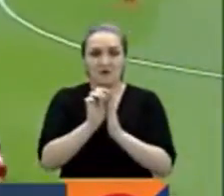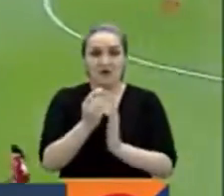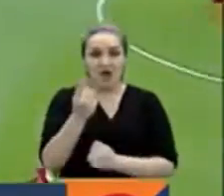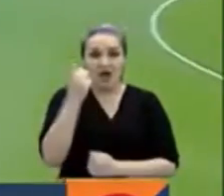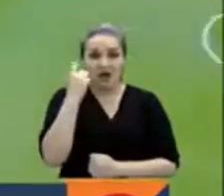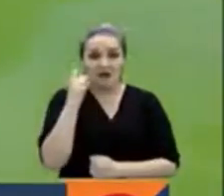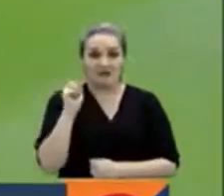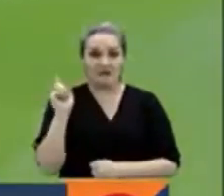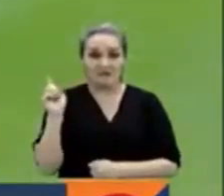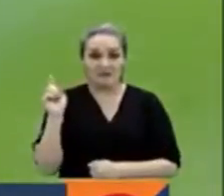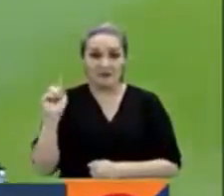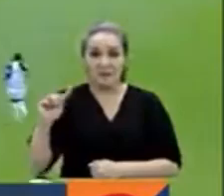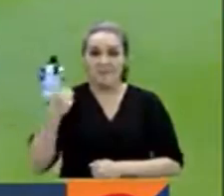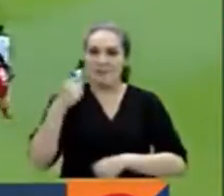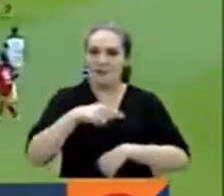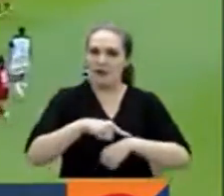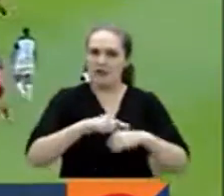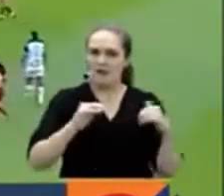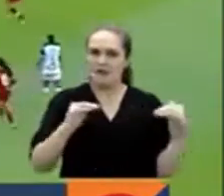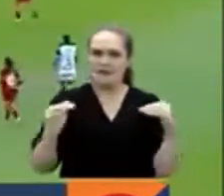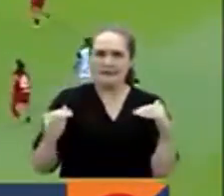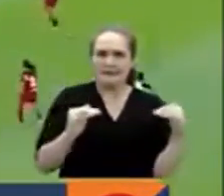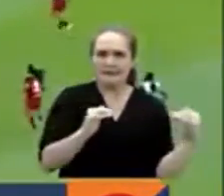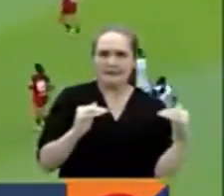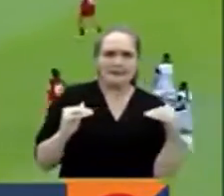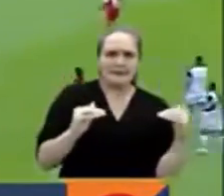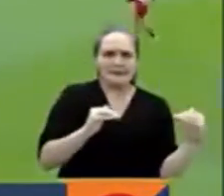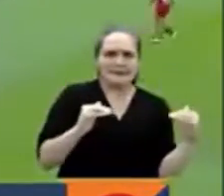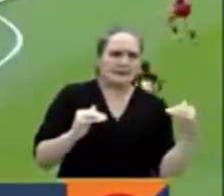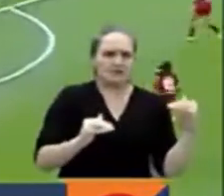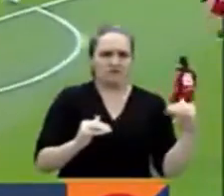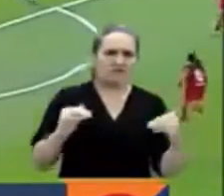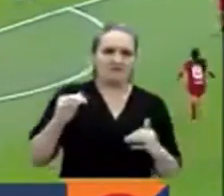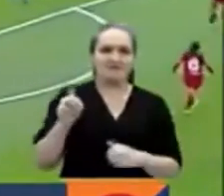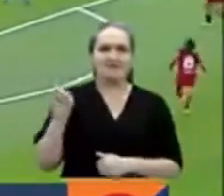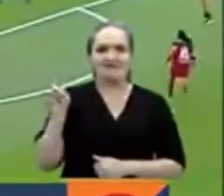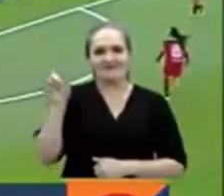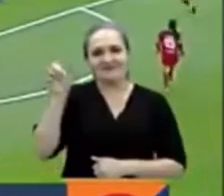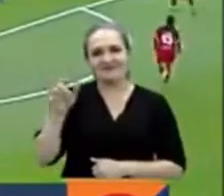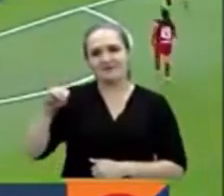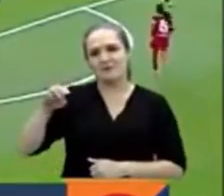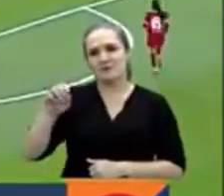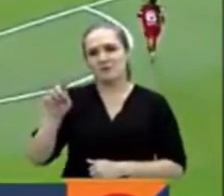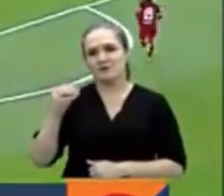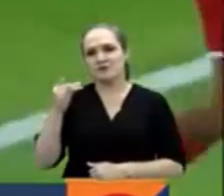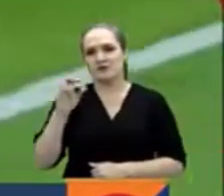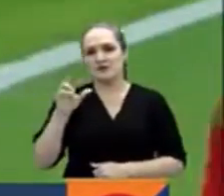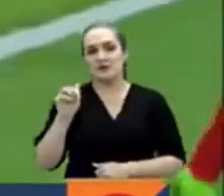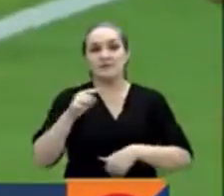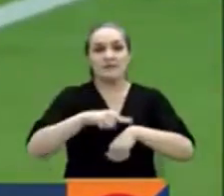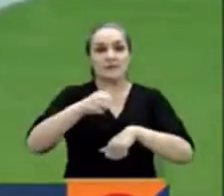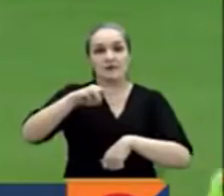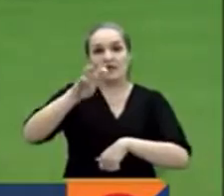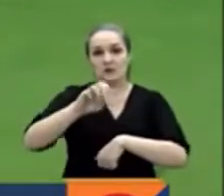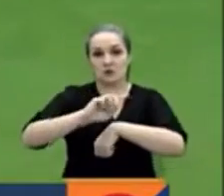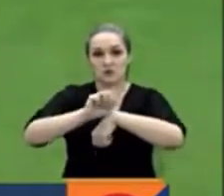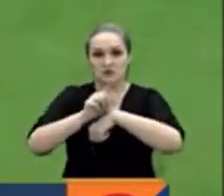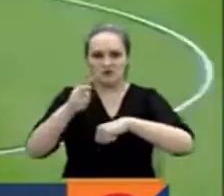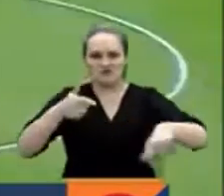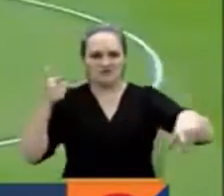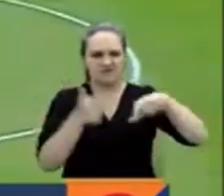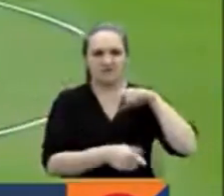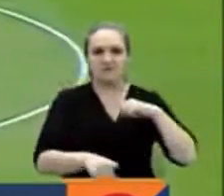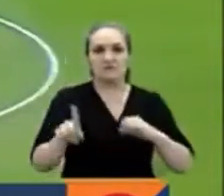que fue un primer tiempo que fue bastante parejo, pero ahí estaba Heidi Mosquera en el minuto 18, logrando abrir el